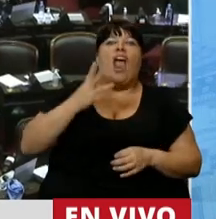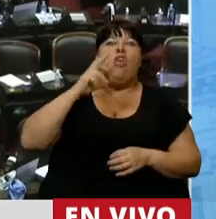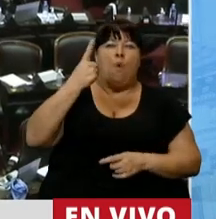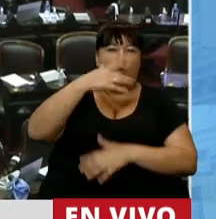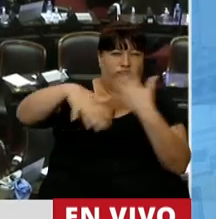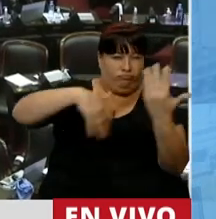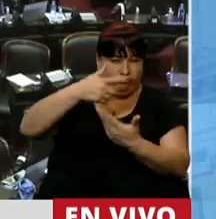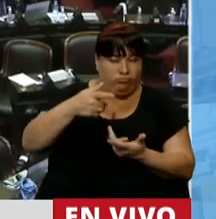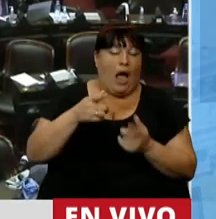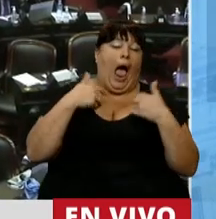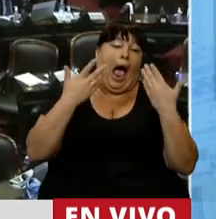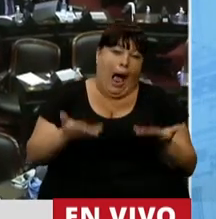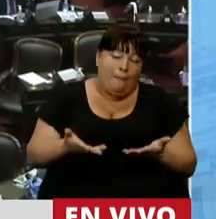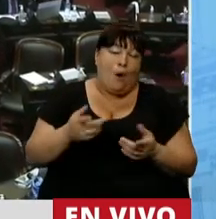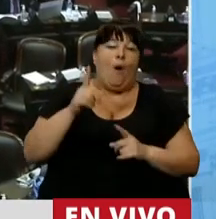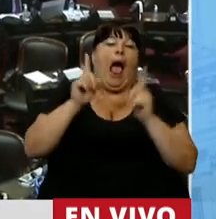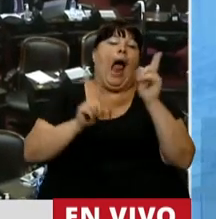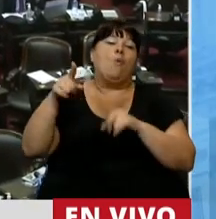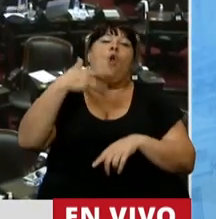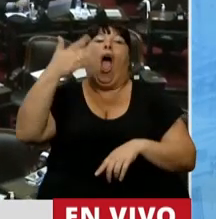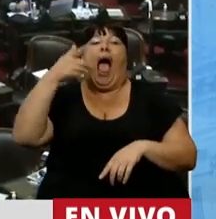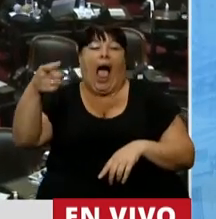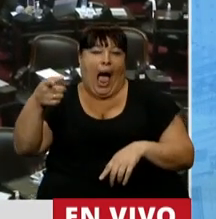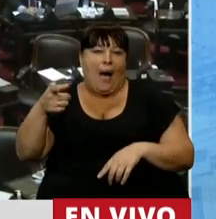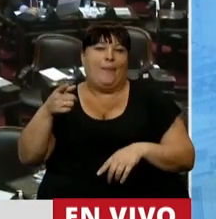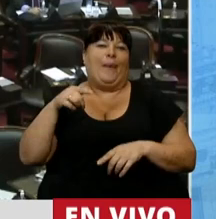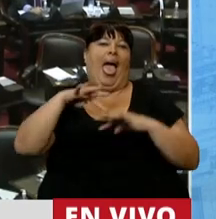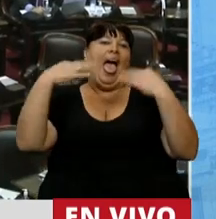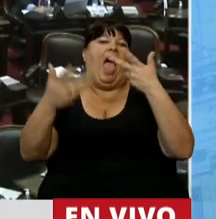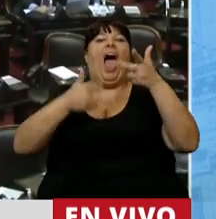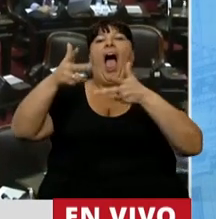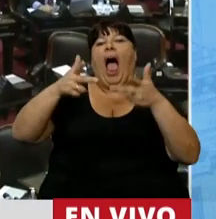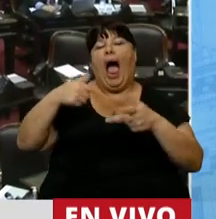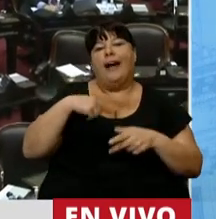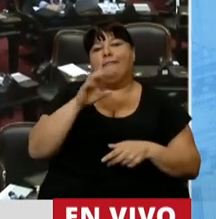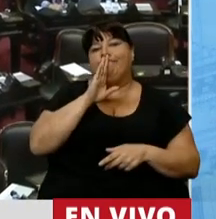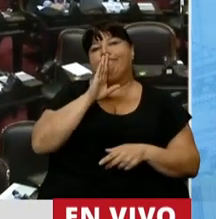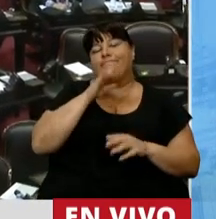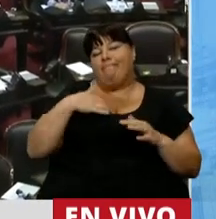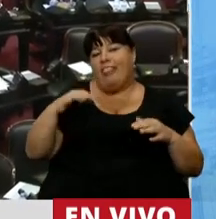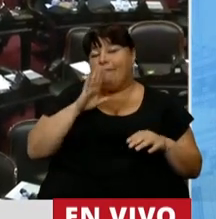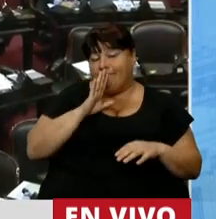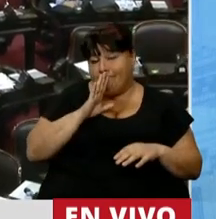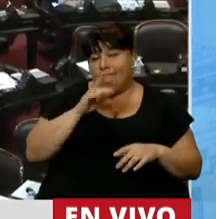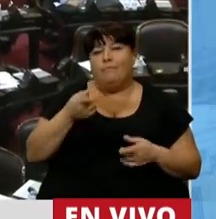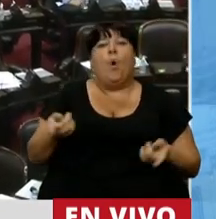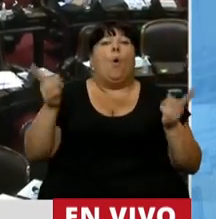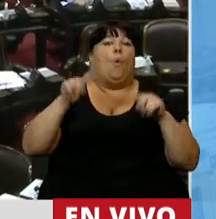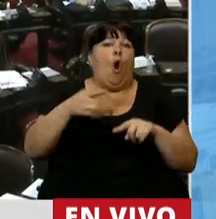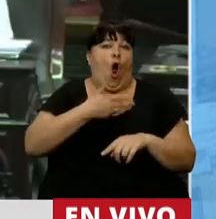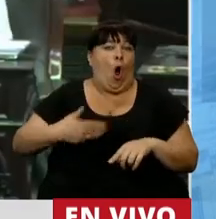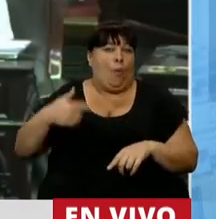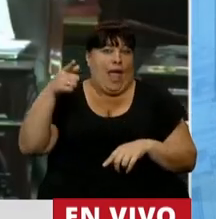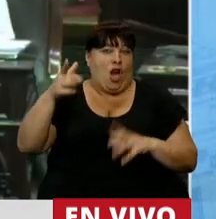que dicho sea de paso por algunos que opinan a veces adentro de ese recinto y uno se tiene que callar, lo restituyó el